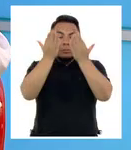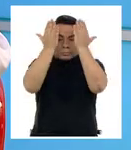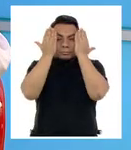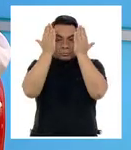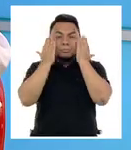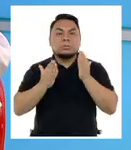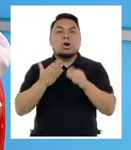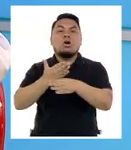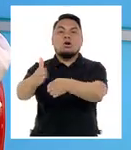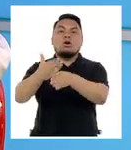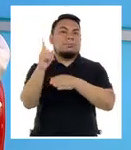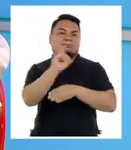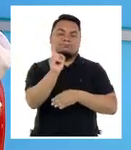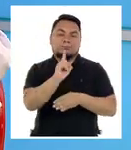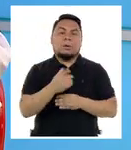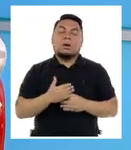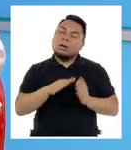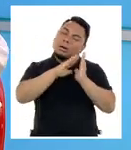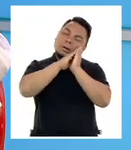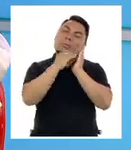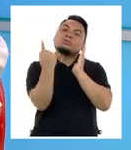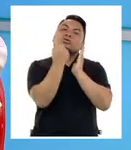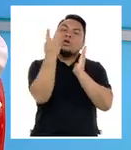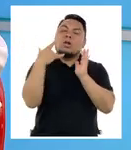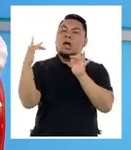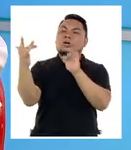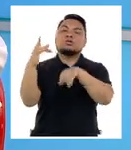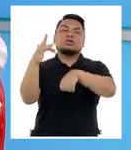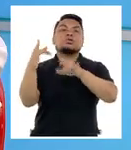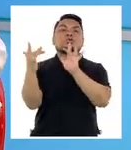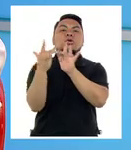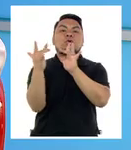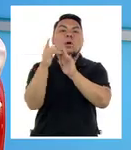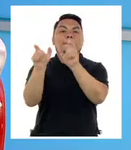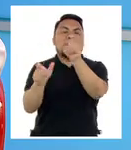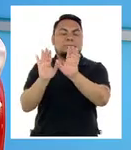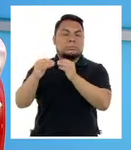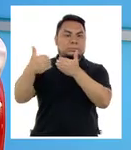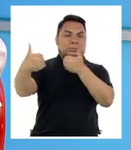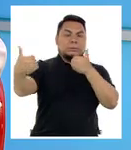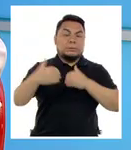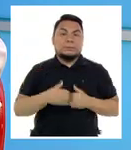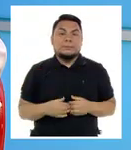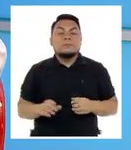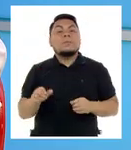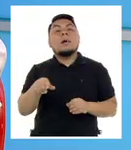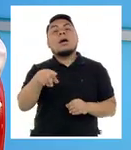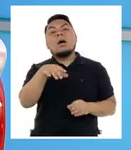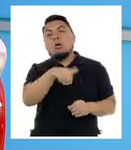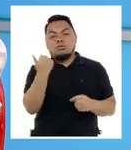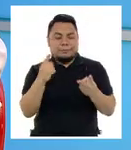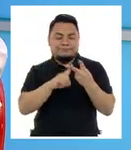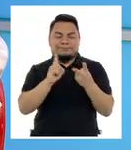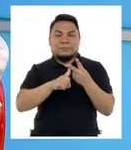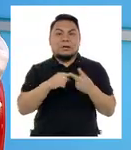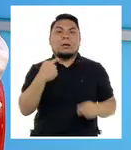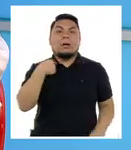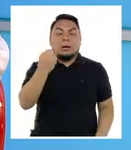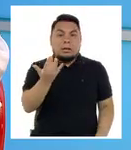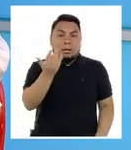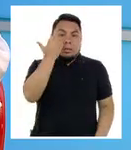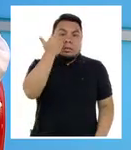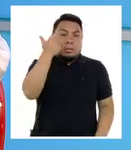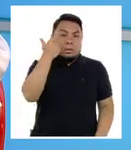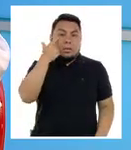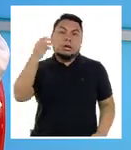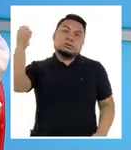la cama que duerma solo y que no tenga mucho contacto con las personas. La que no es contagiosa solamente de un solo ojo puede ser producto